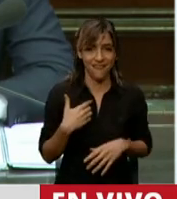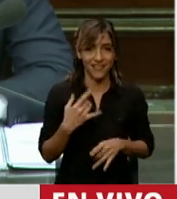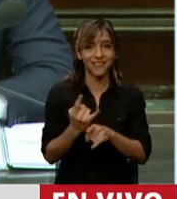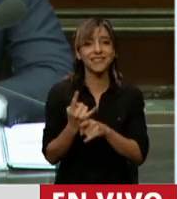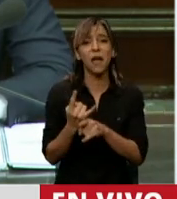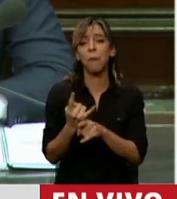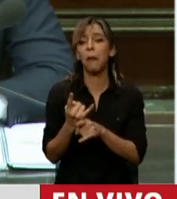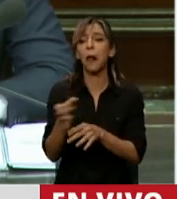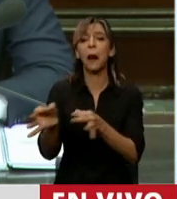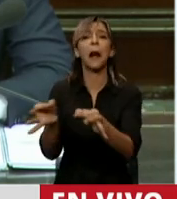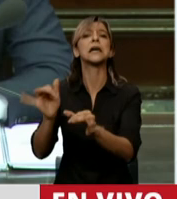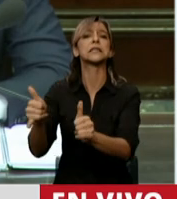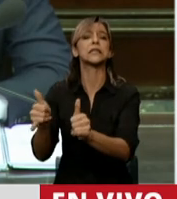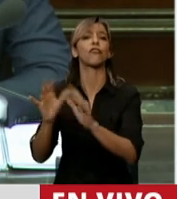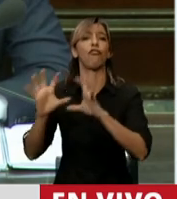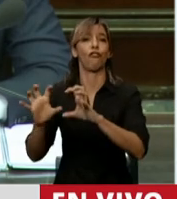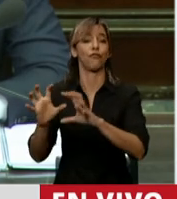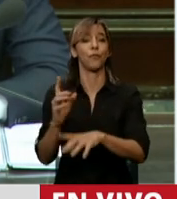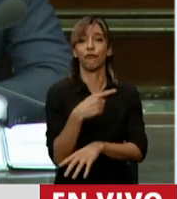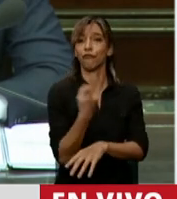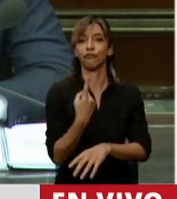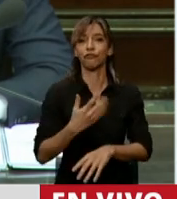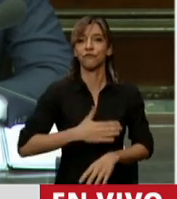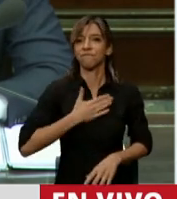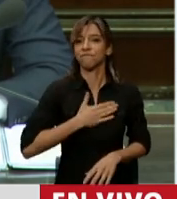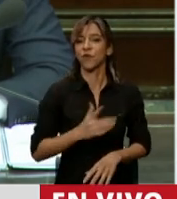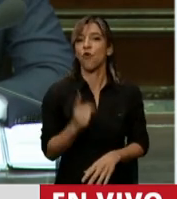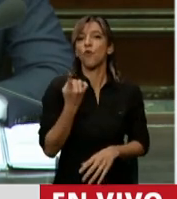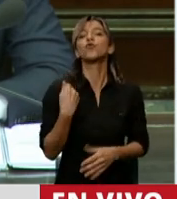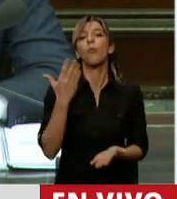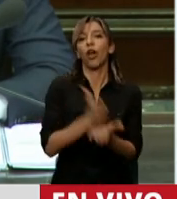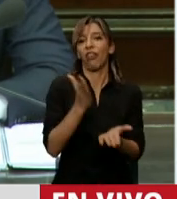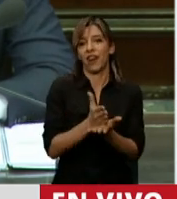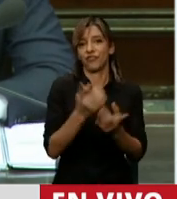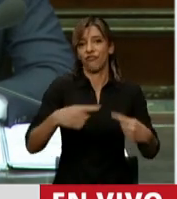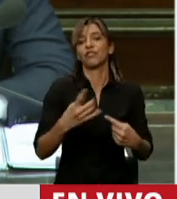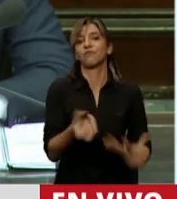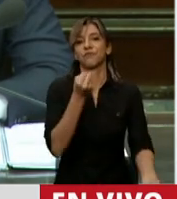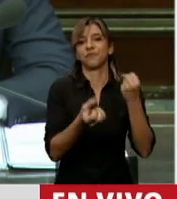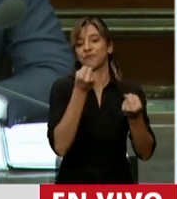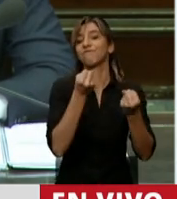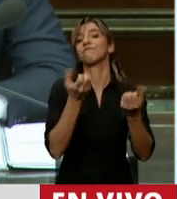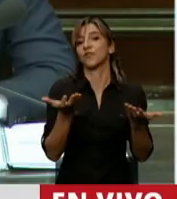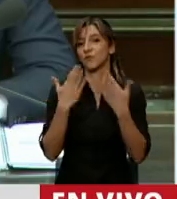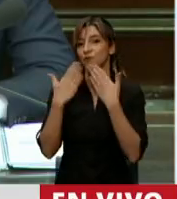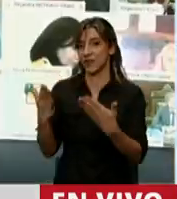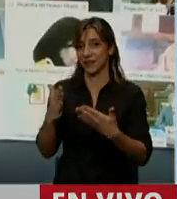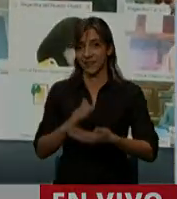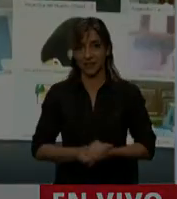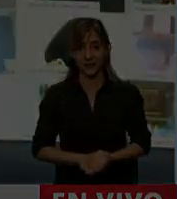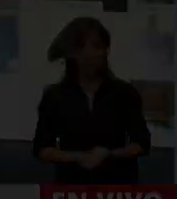provoca alegría, mientras que perder privilegio provoca rencor. Muchas gracias, señor presidente. Gracias,